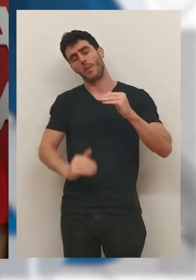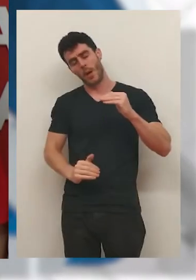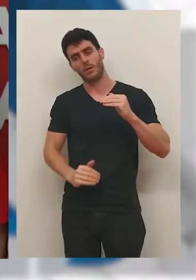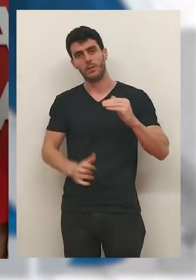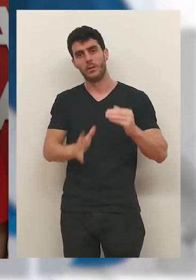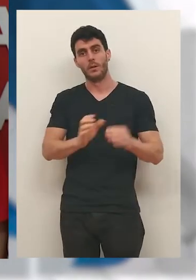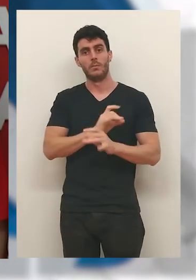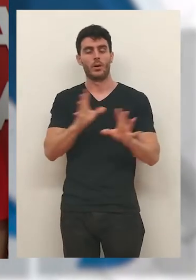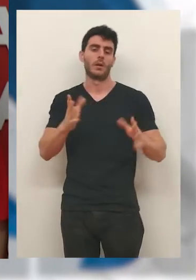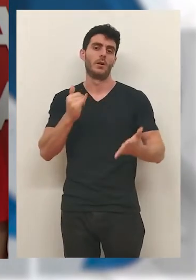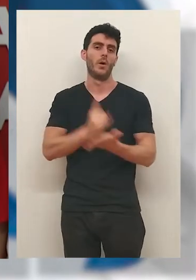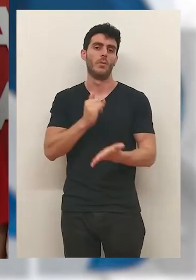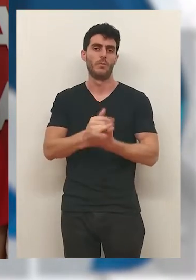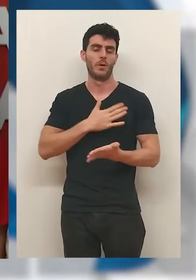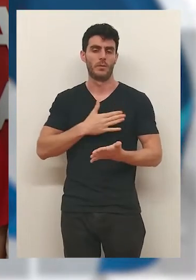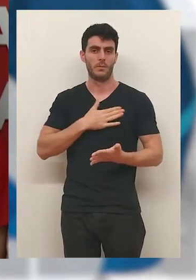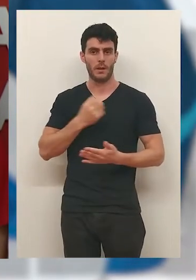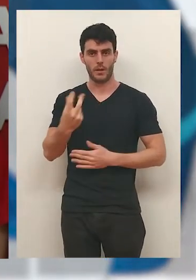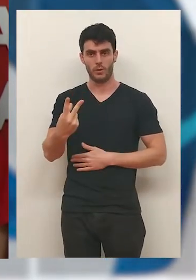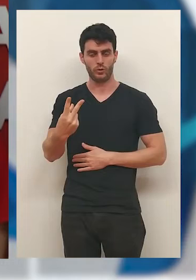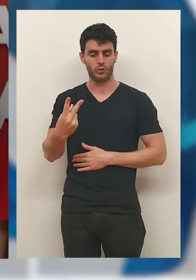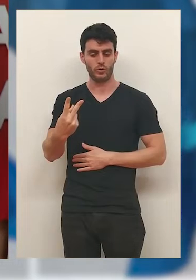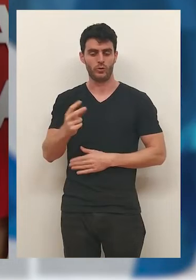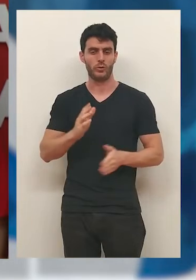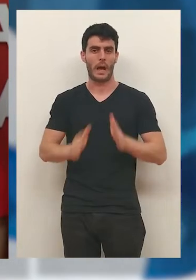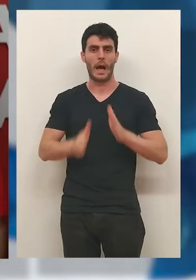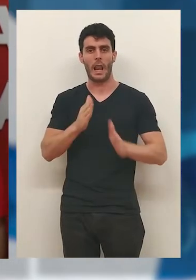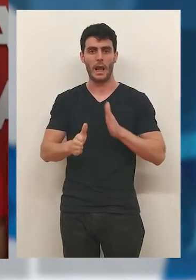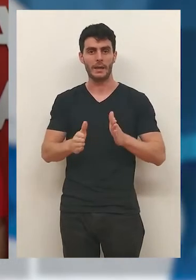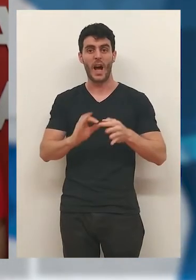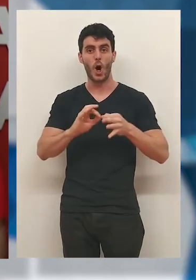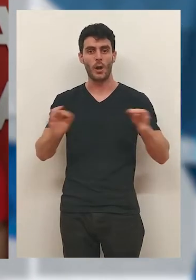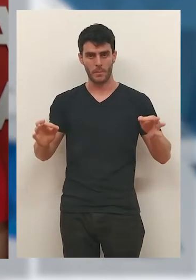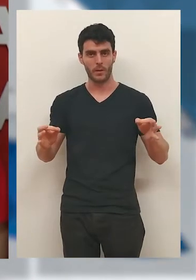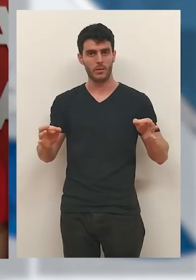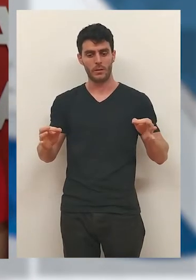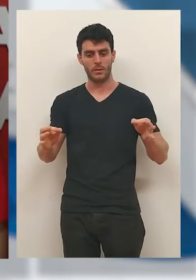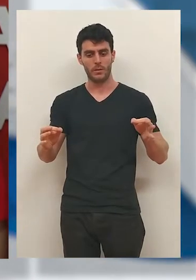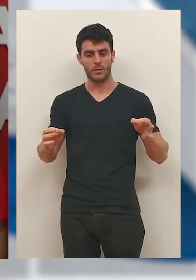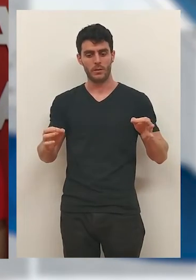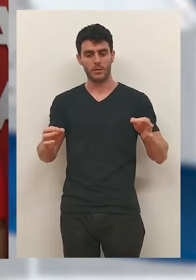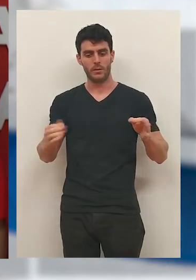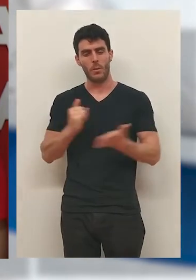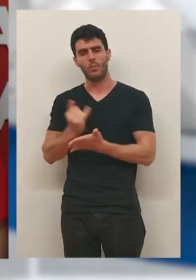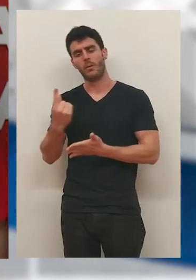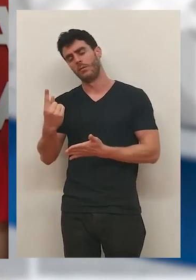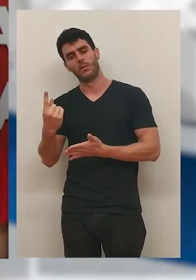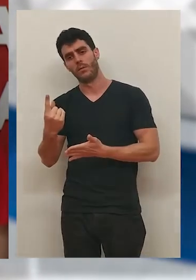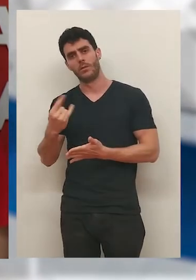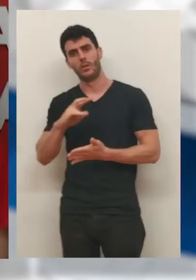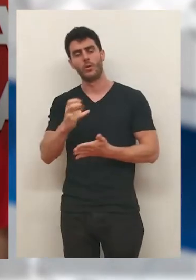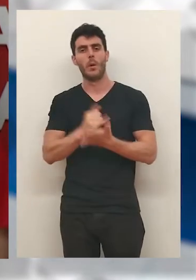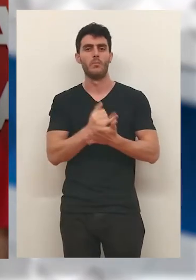expectativas más bajas porque había en mi prueba dos atletas que han sido olímpicos, uno no